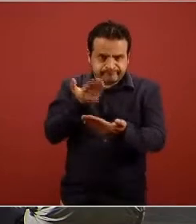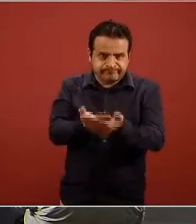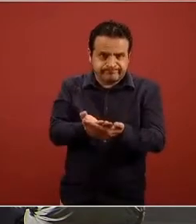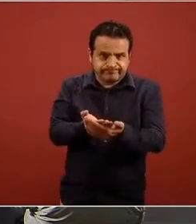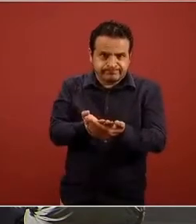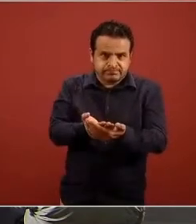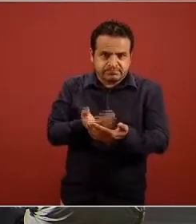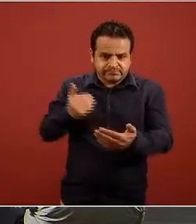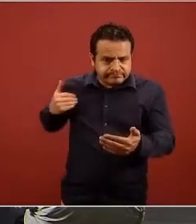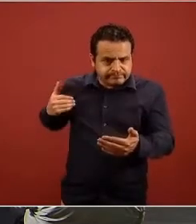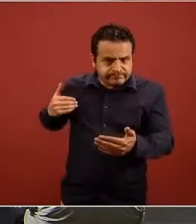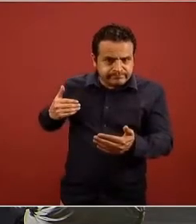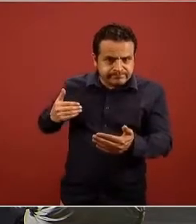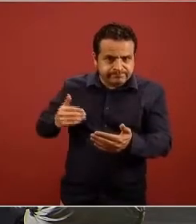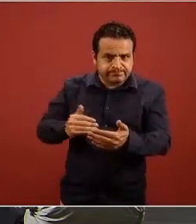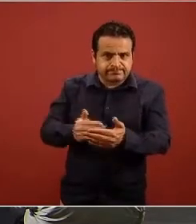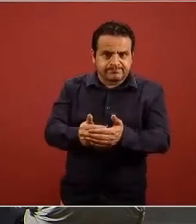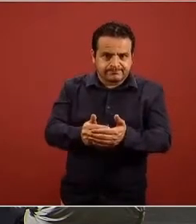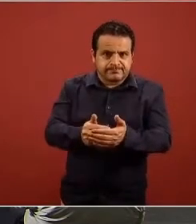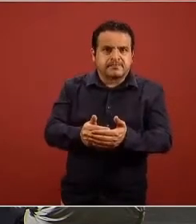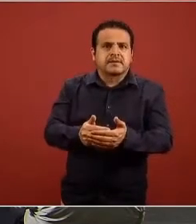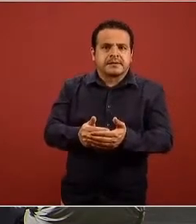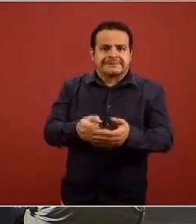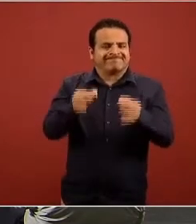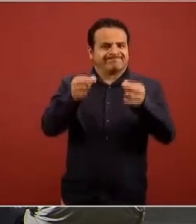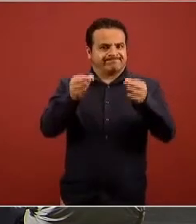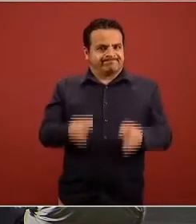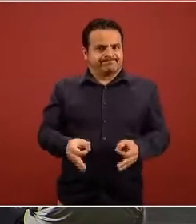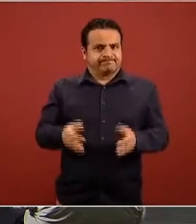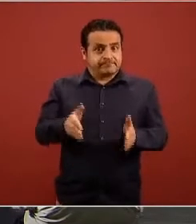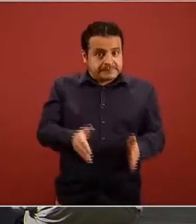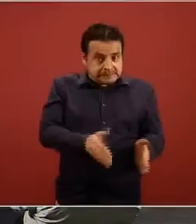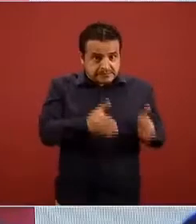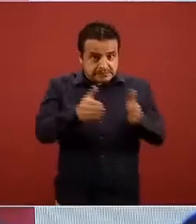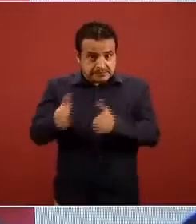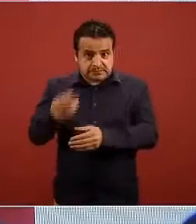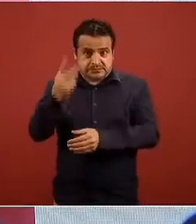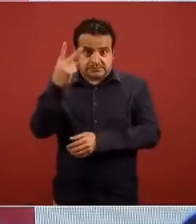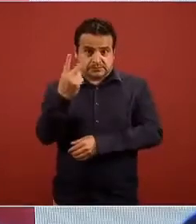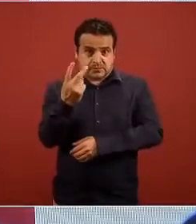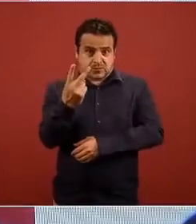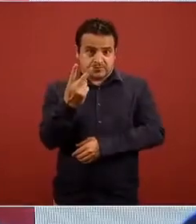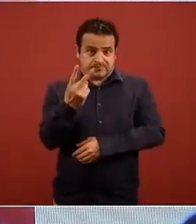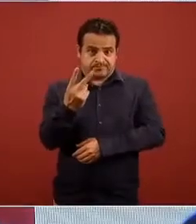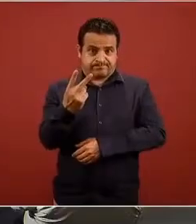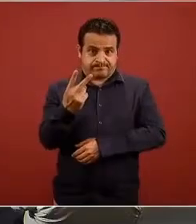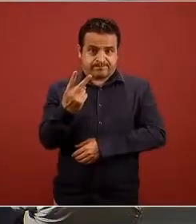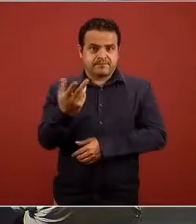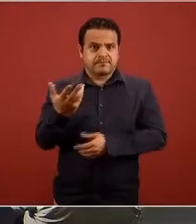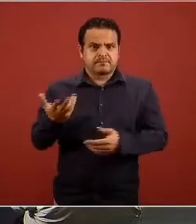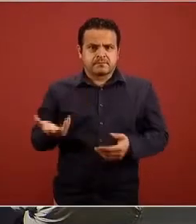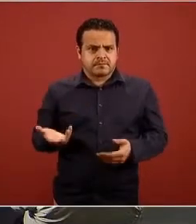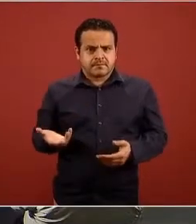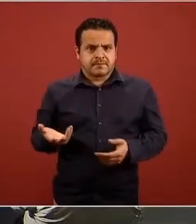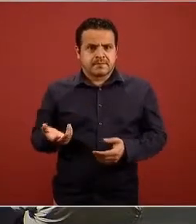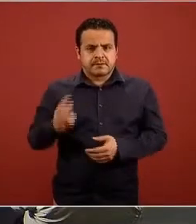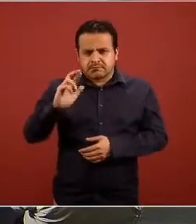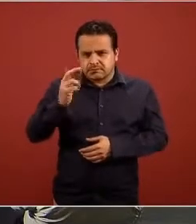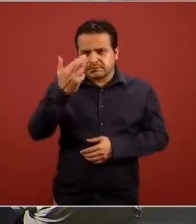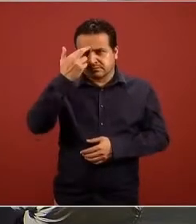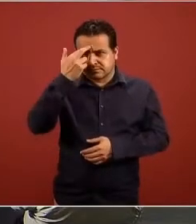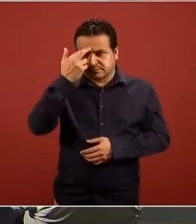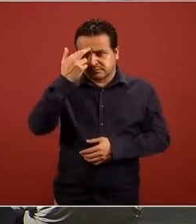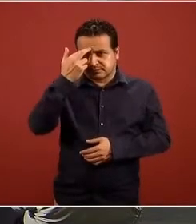precisamente la formalización del inicio de la fase 2 y con ello recordamos que nos habíamos